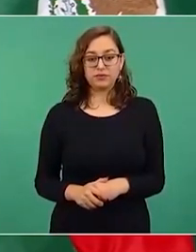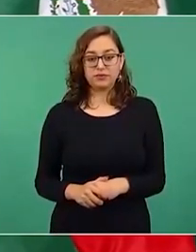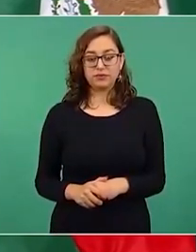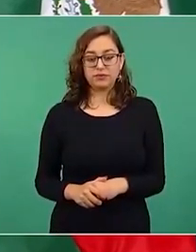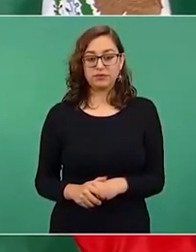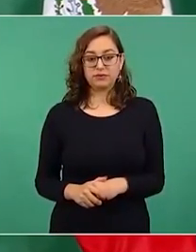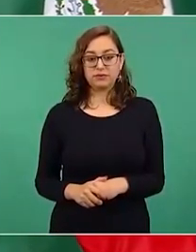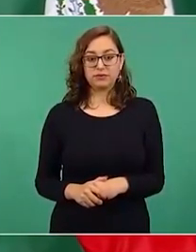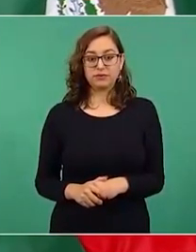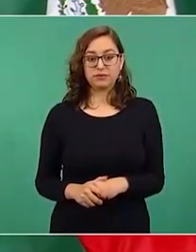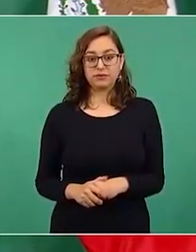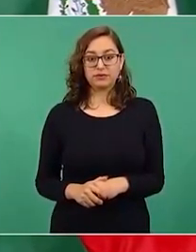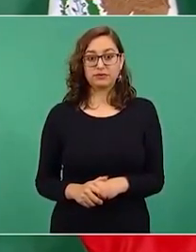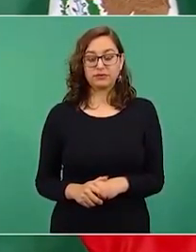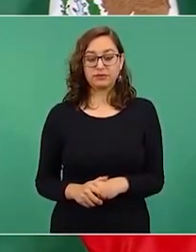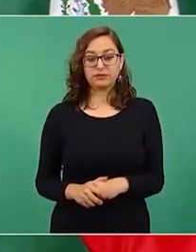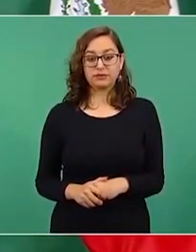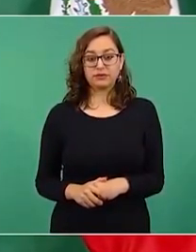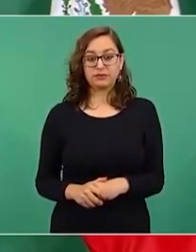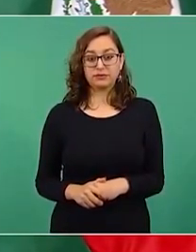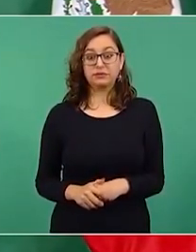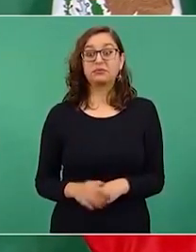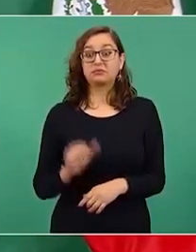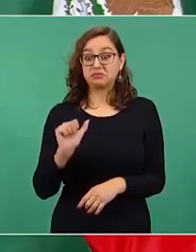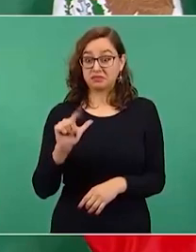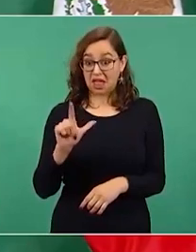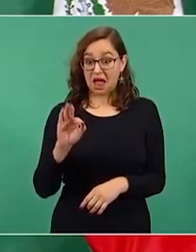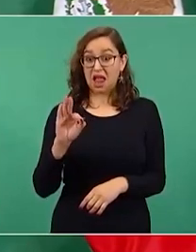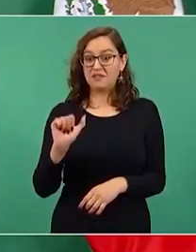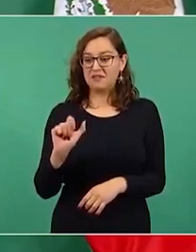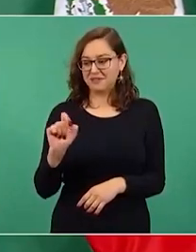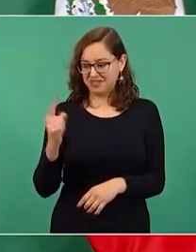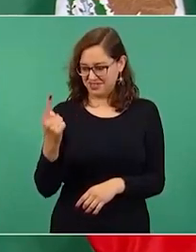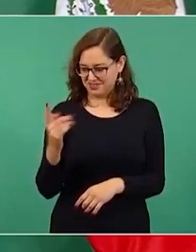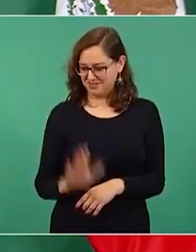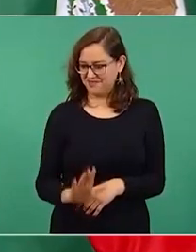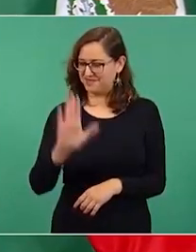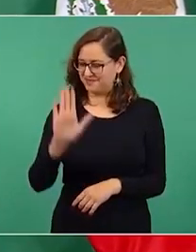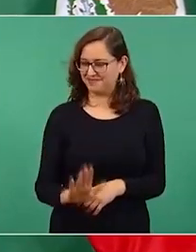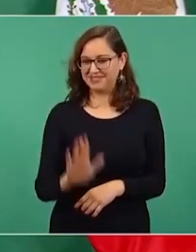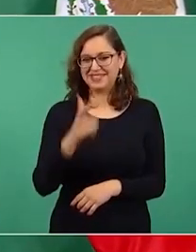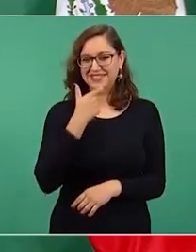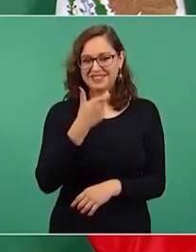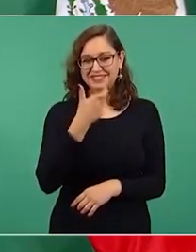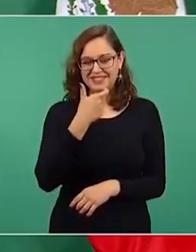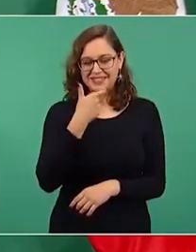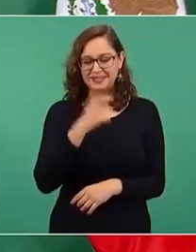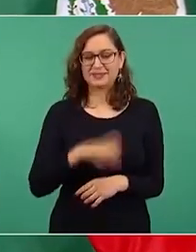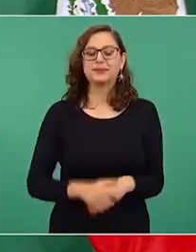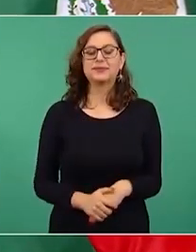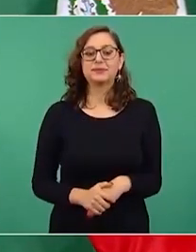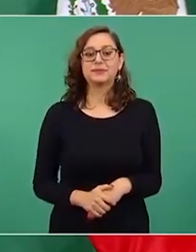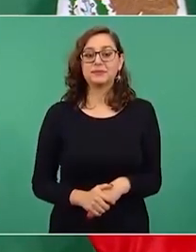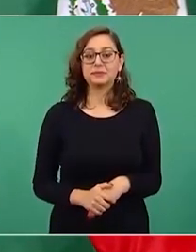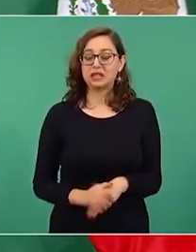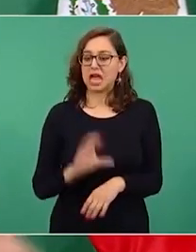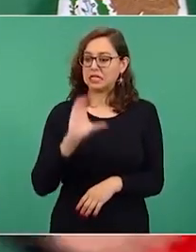este… Sí, alfa 21, este C6,